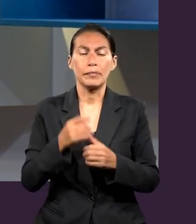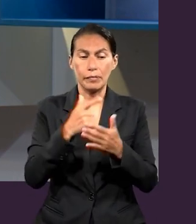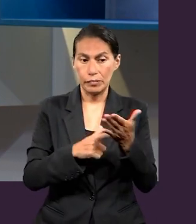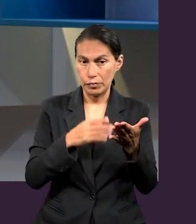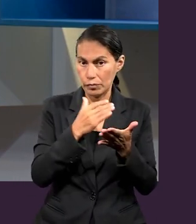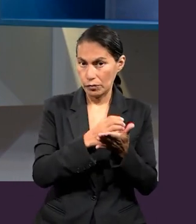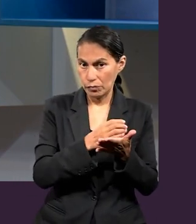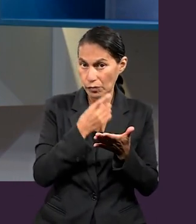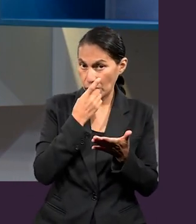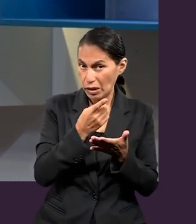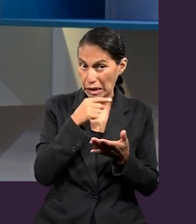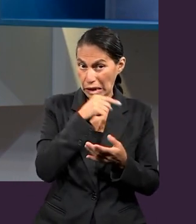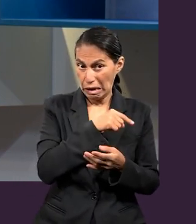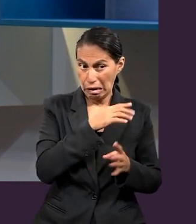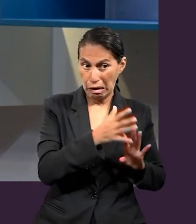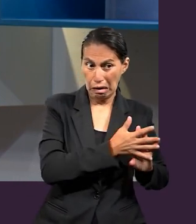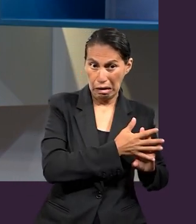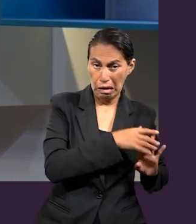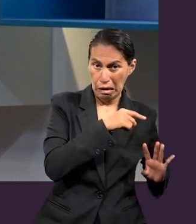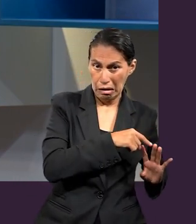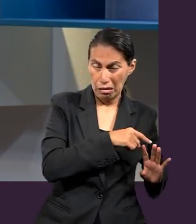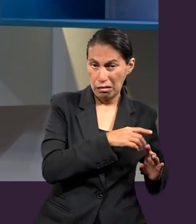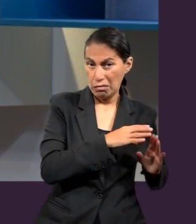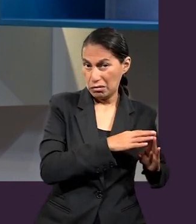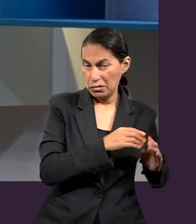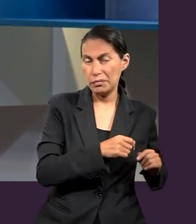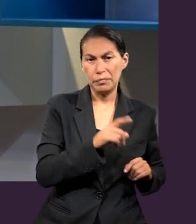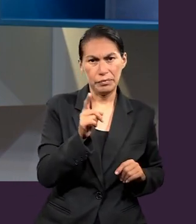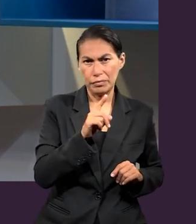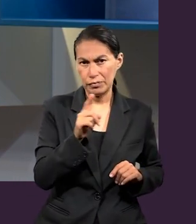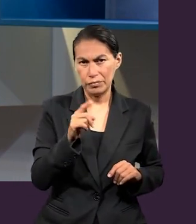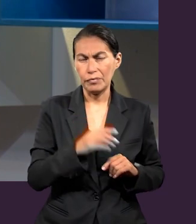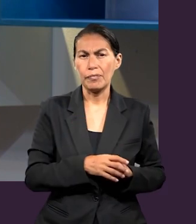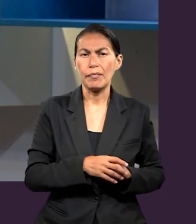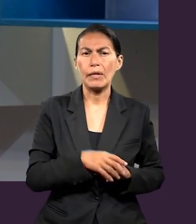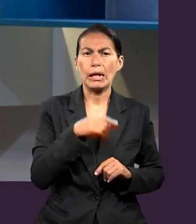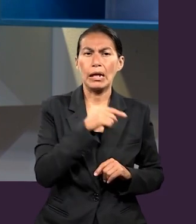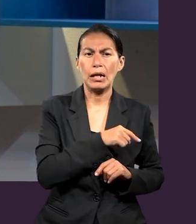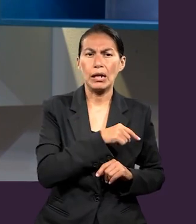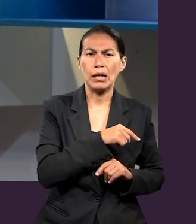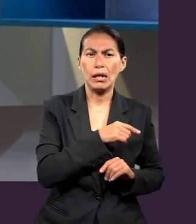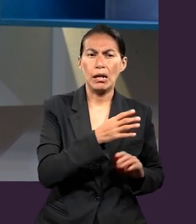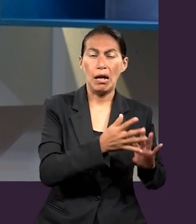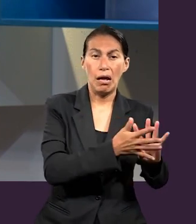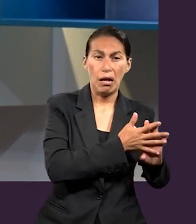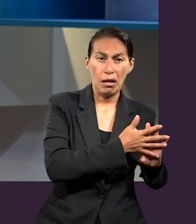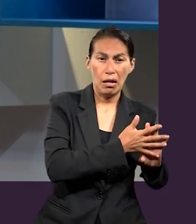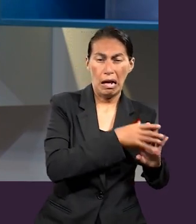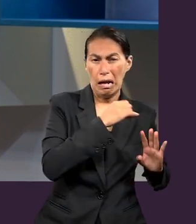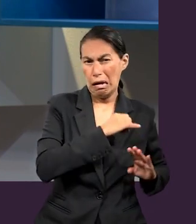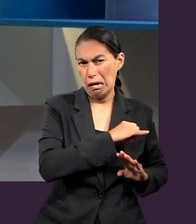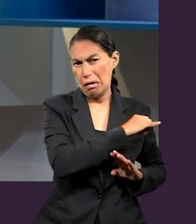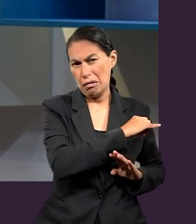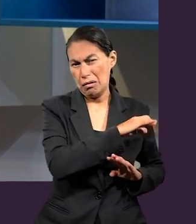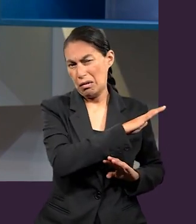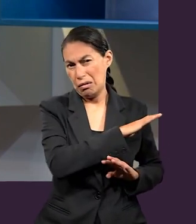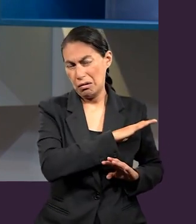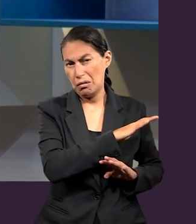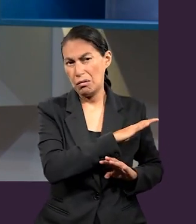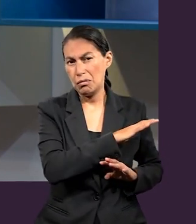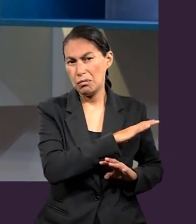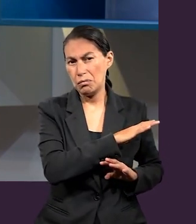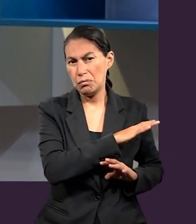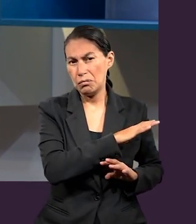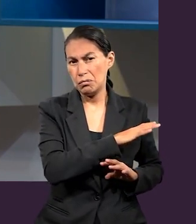estaba en una prisión domiciliaria. Estaba en una prisión adversa donde